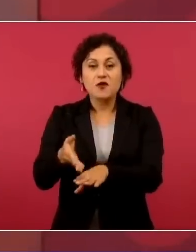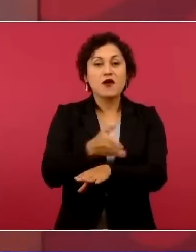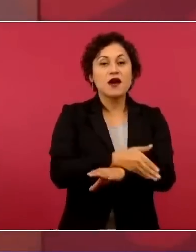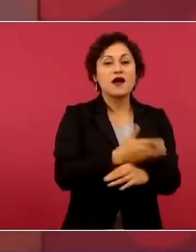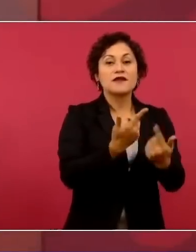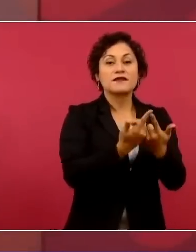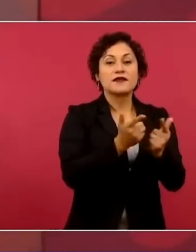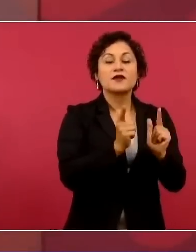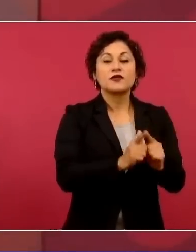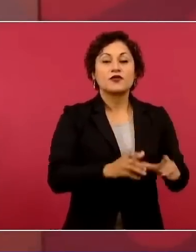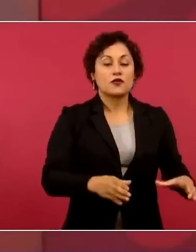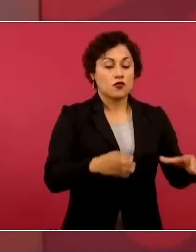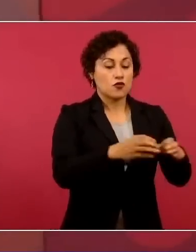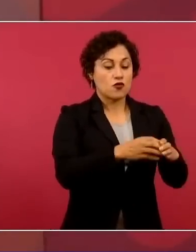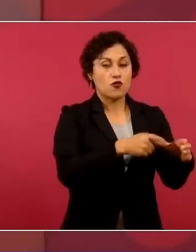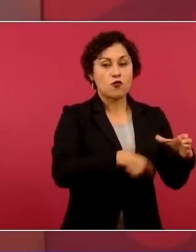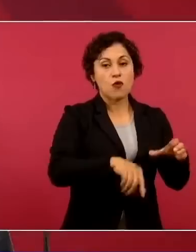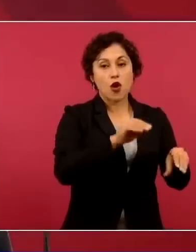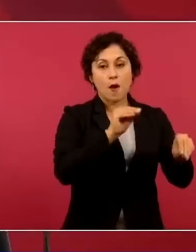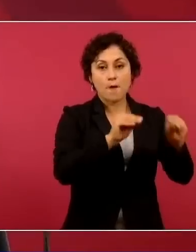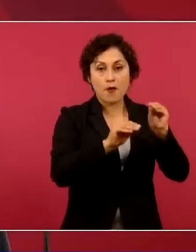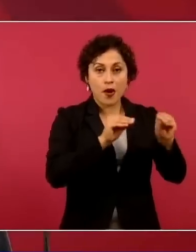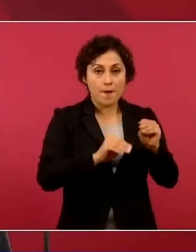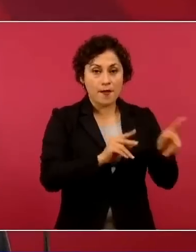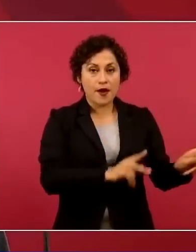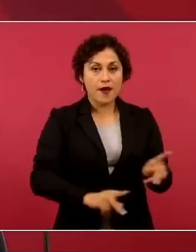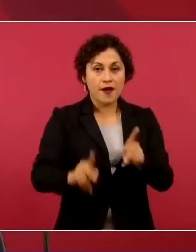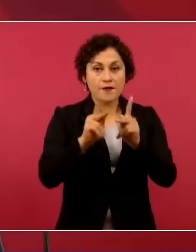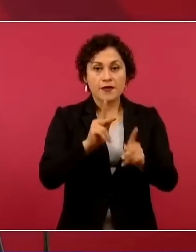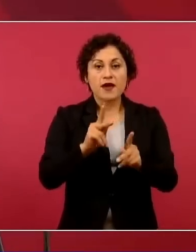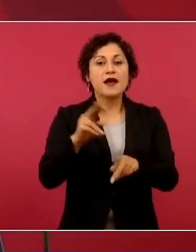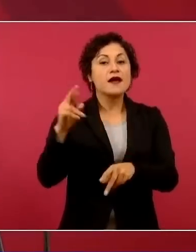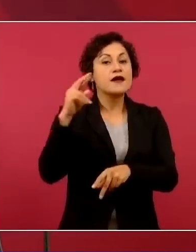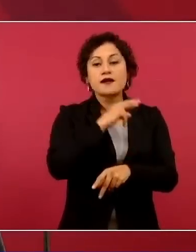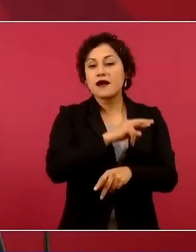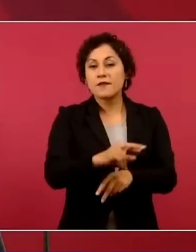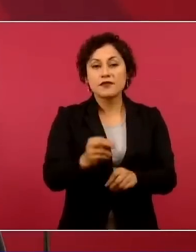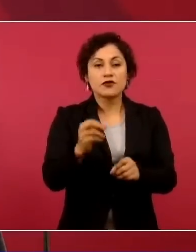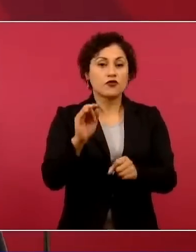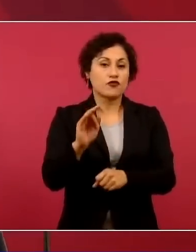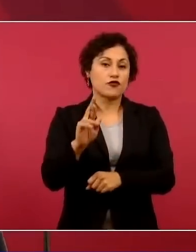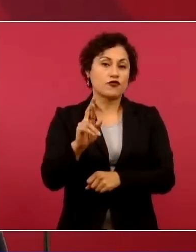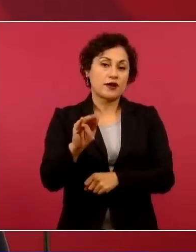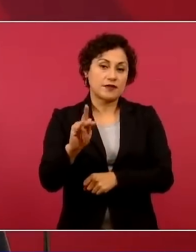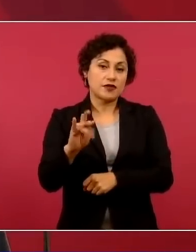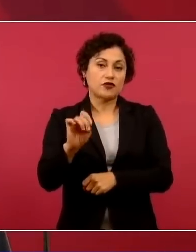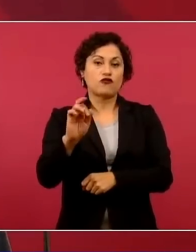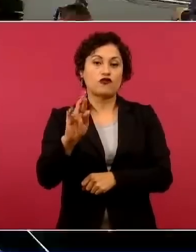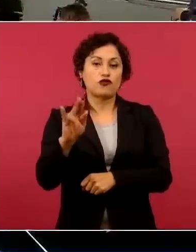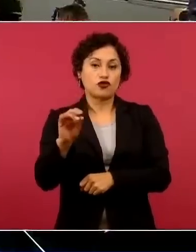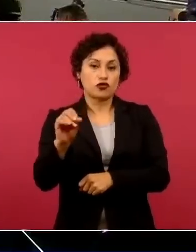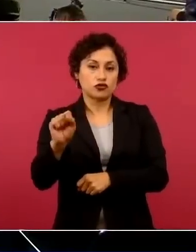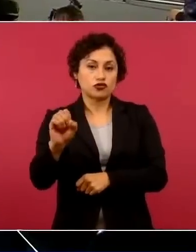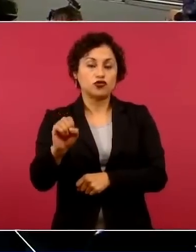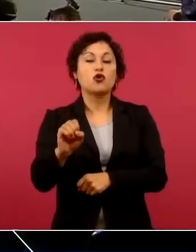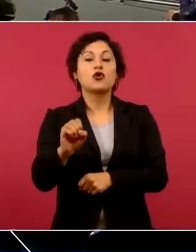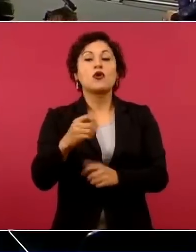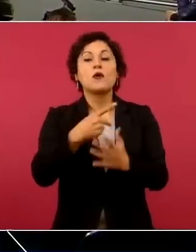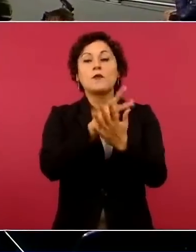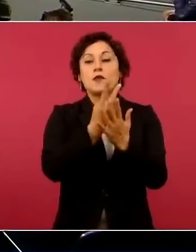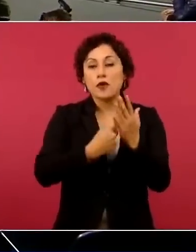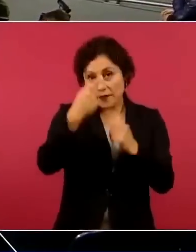cuando se permitió la entrada de armas de contrabando de Estados Unidos.